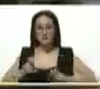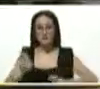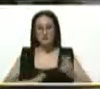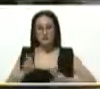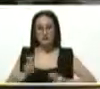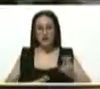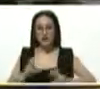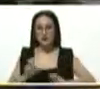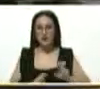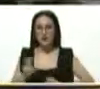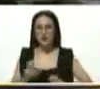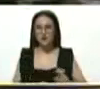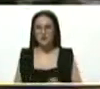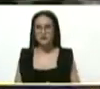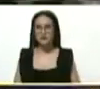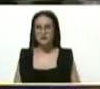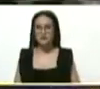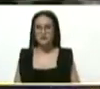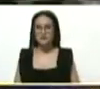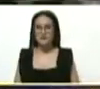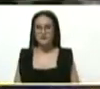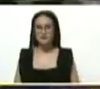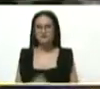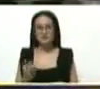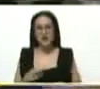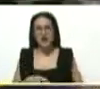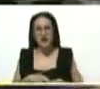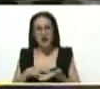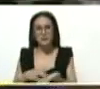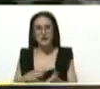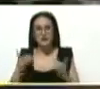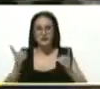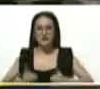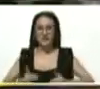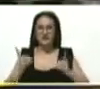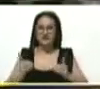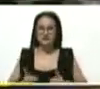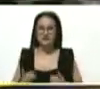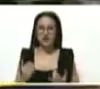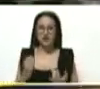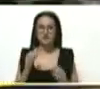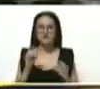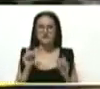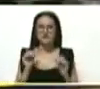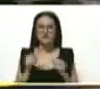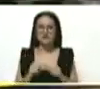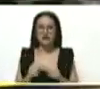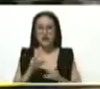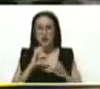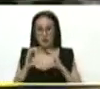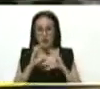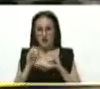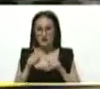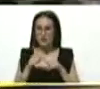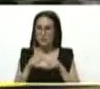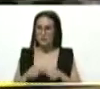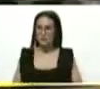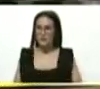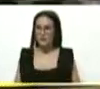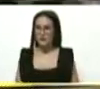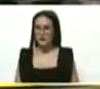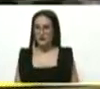y a hacer recomendaciones de decisión. Estamos en comunicación estrecha, permanente,